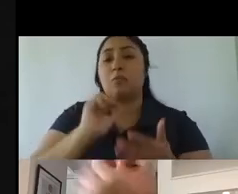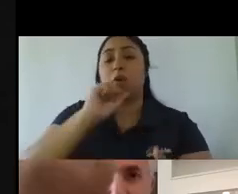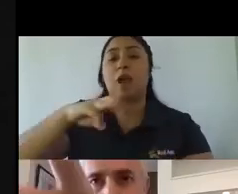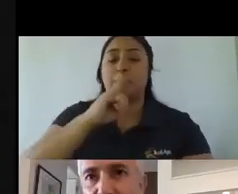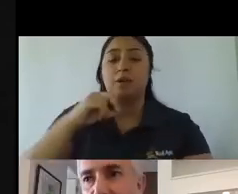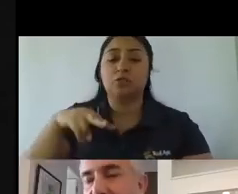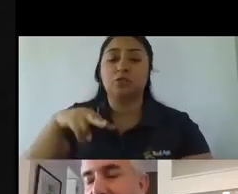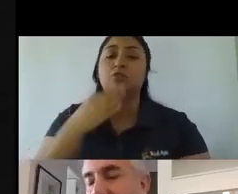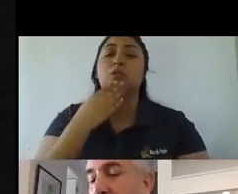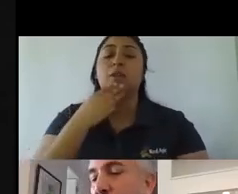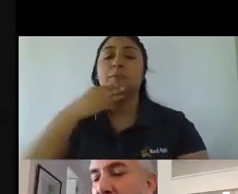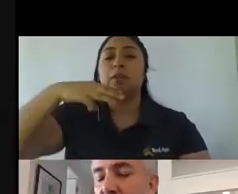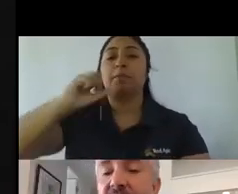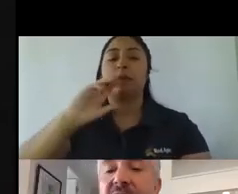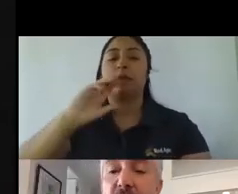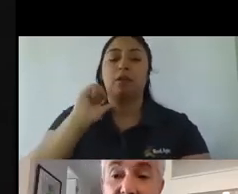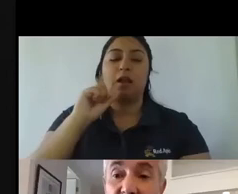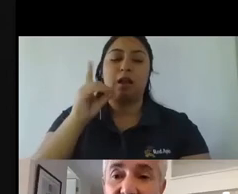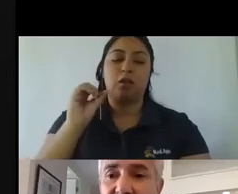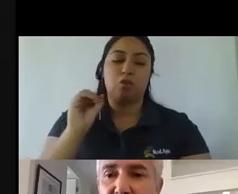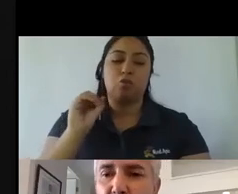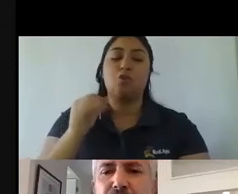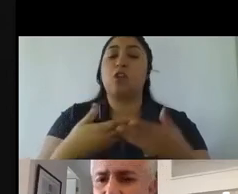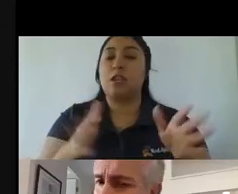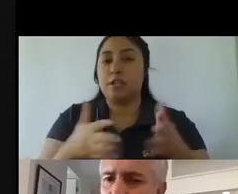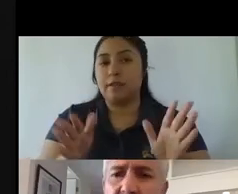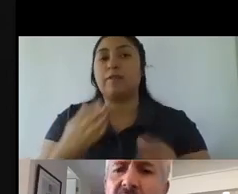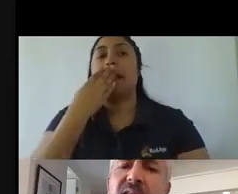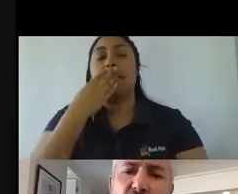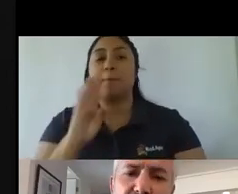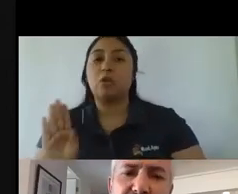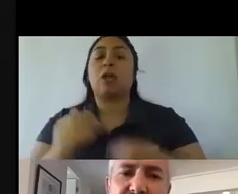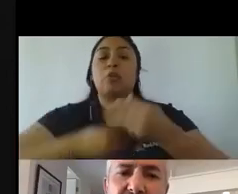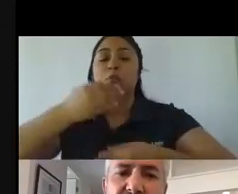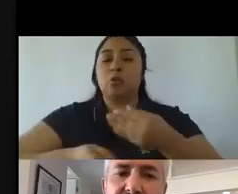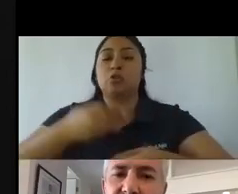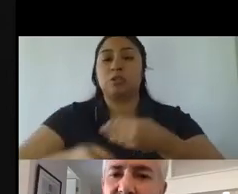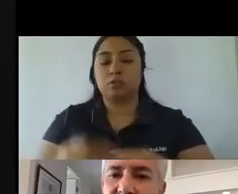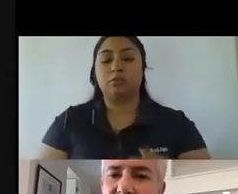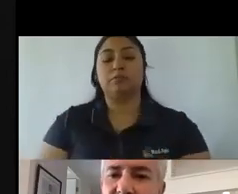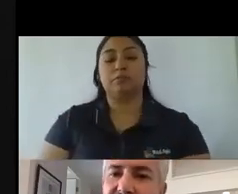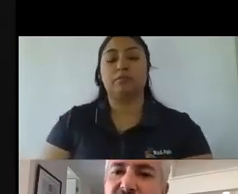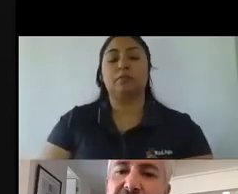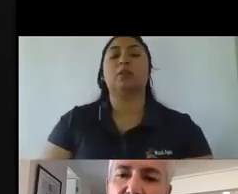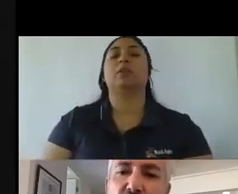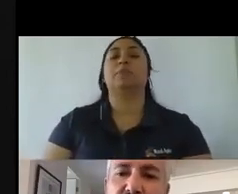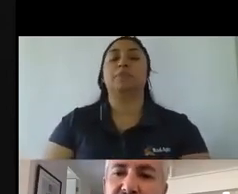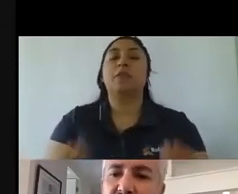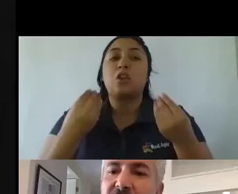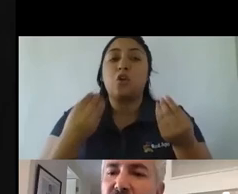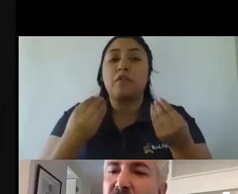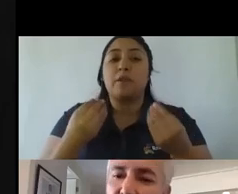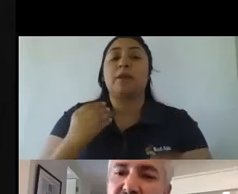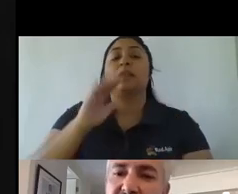mejorando digamos el proceso a medida que pasa el tiempo y obviamente el 51%